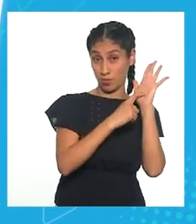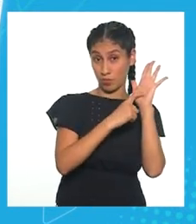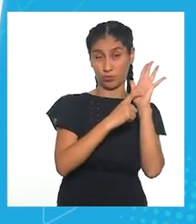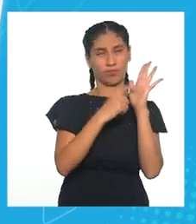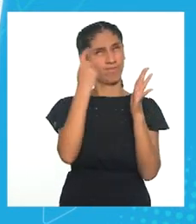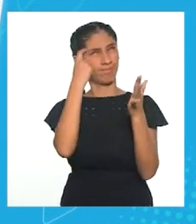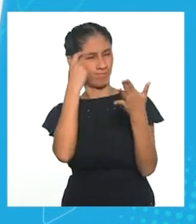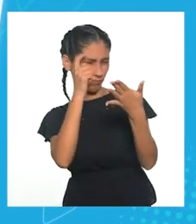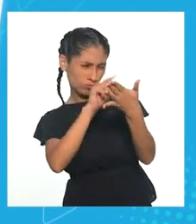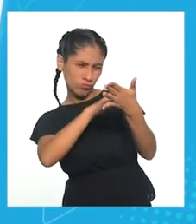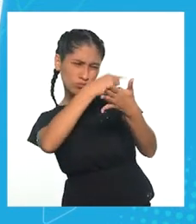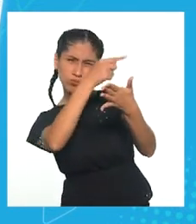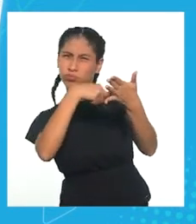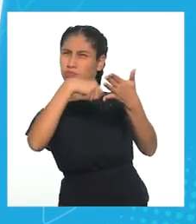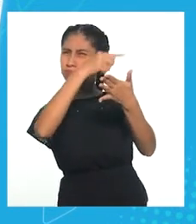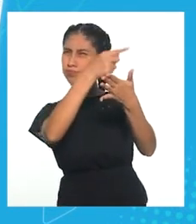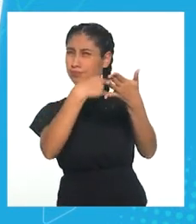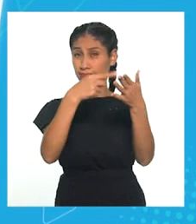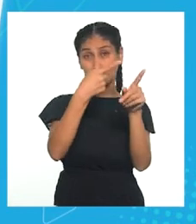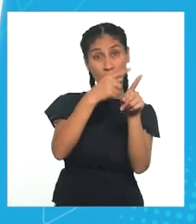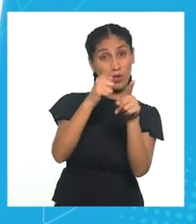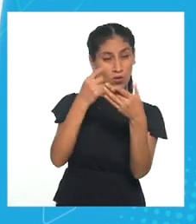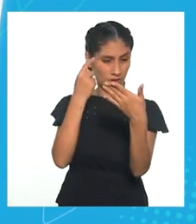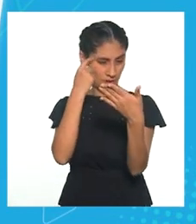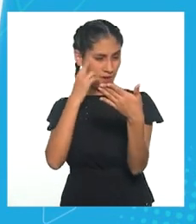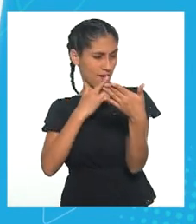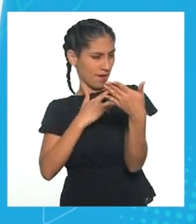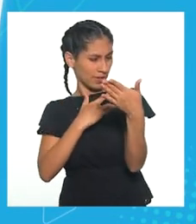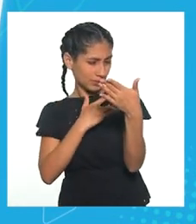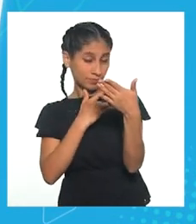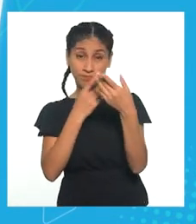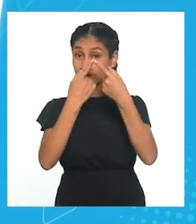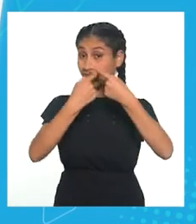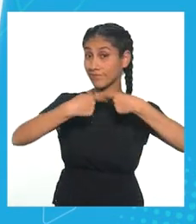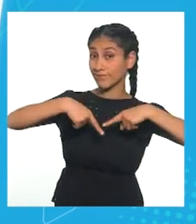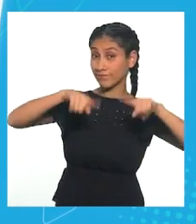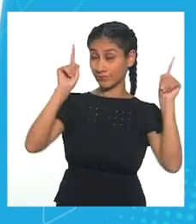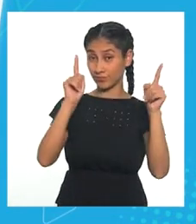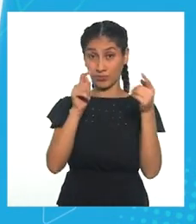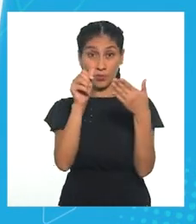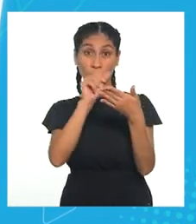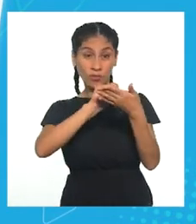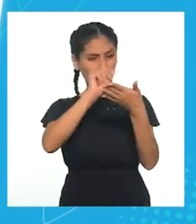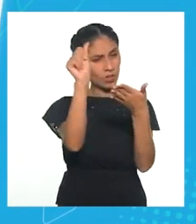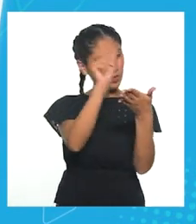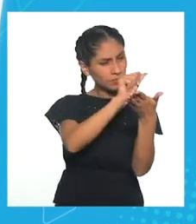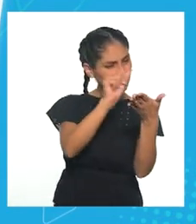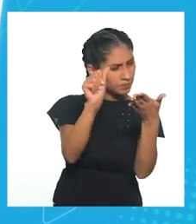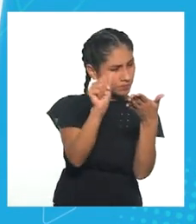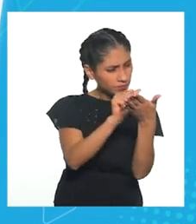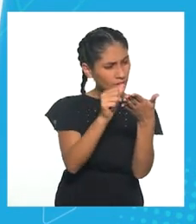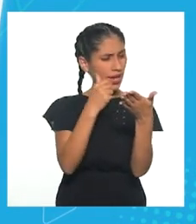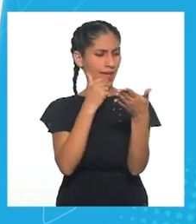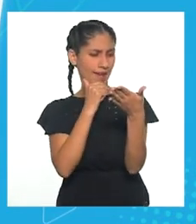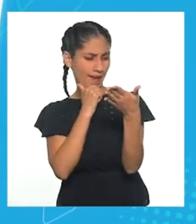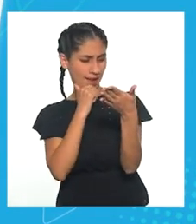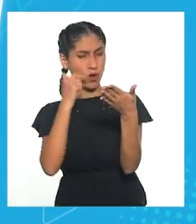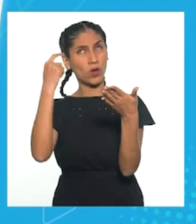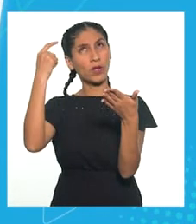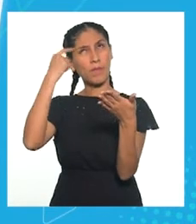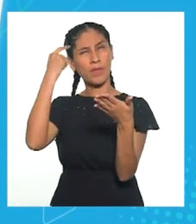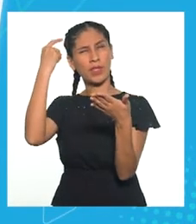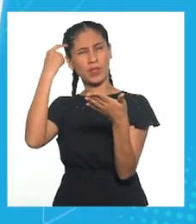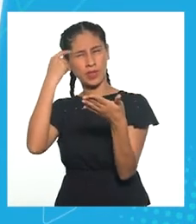sinfín de posibilidades a través de las cuales expresarnos. En cambio, en el diseño, debemos adecuar nuestra creatividad